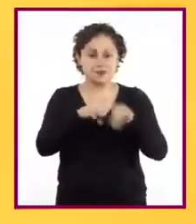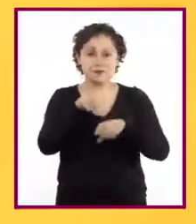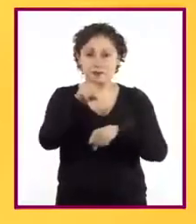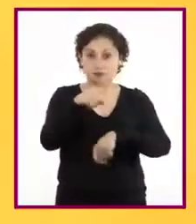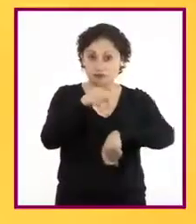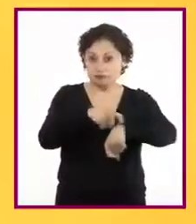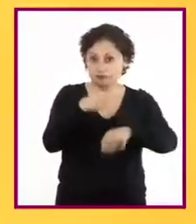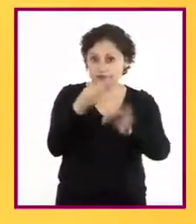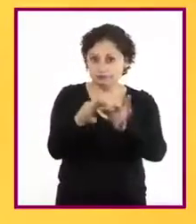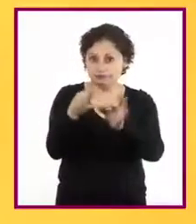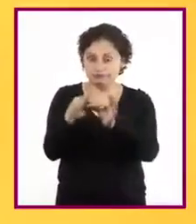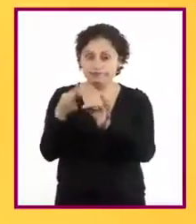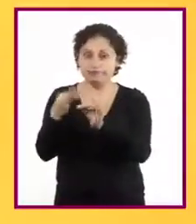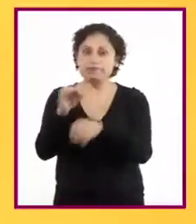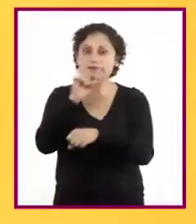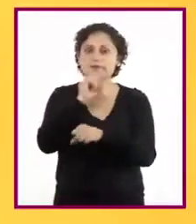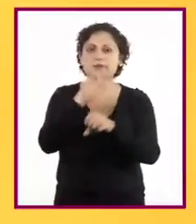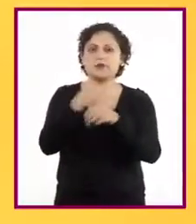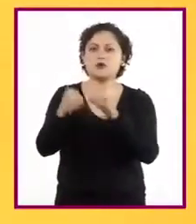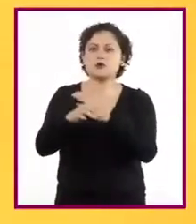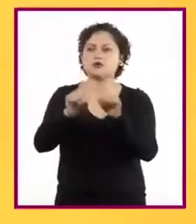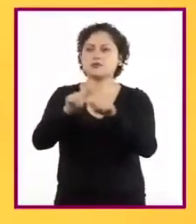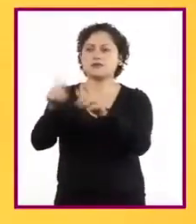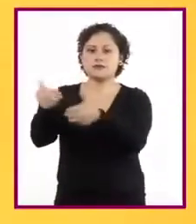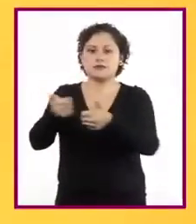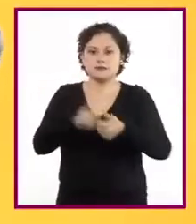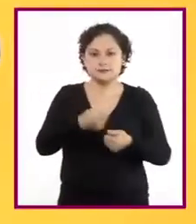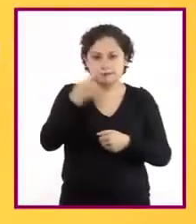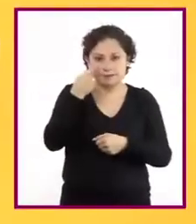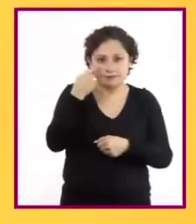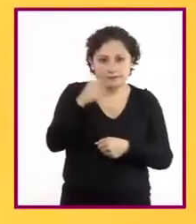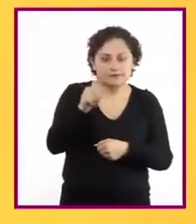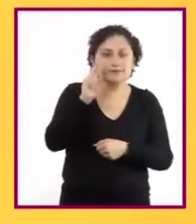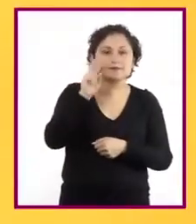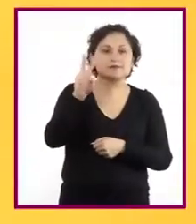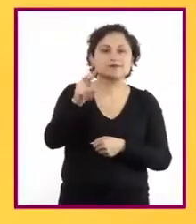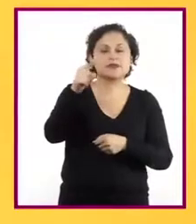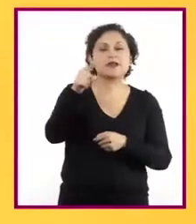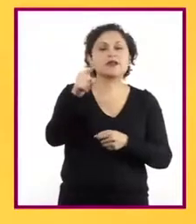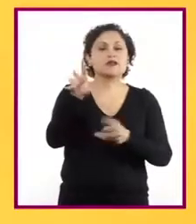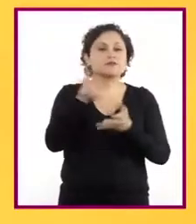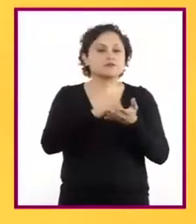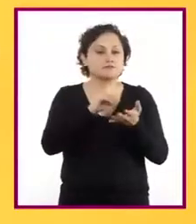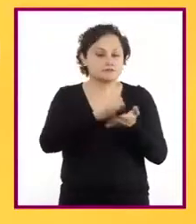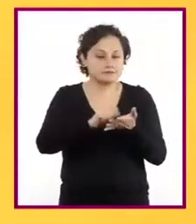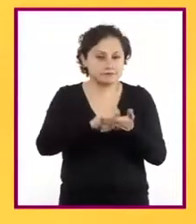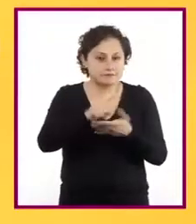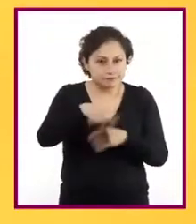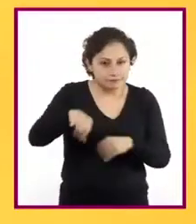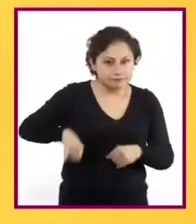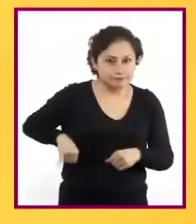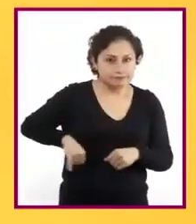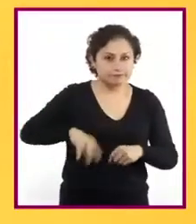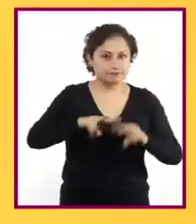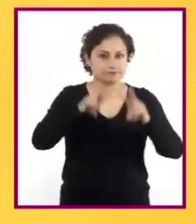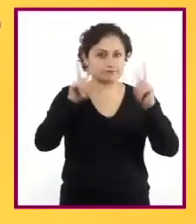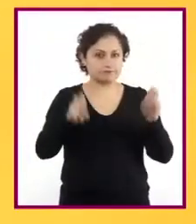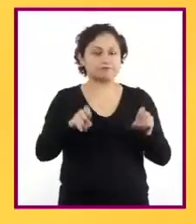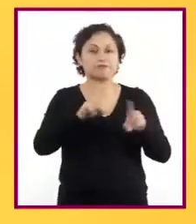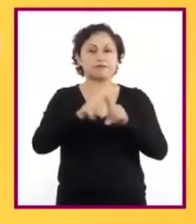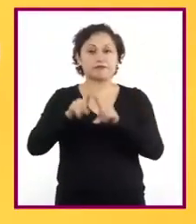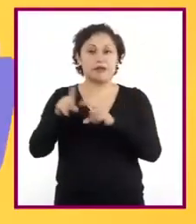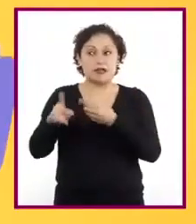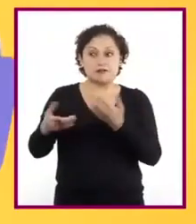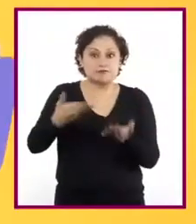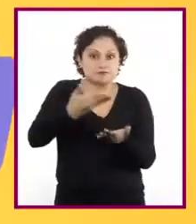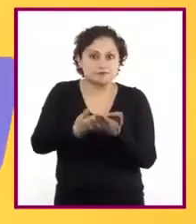y preparen sus útiles para que tomen nota de lo que consideren importante y para que realicen las actividades propuestas. Y al